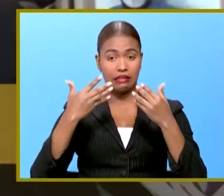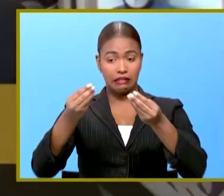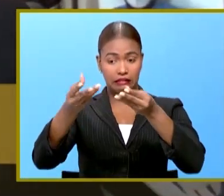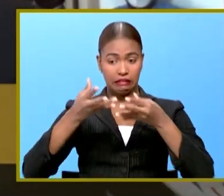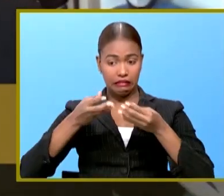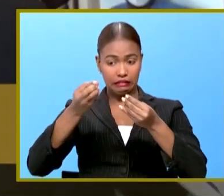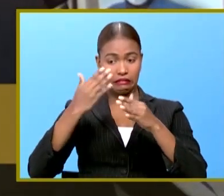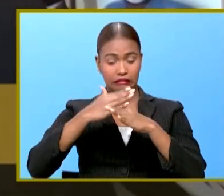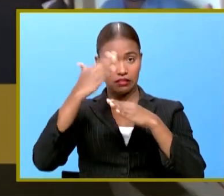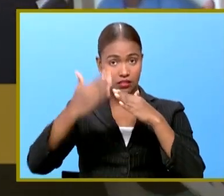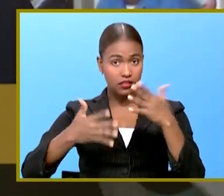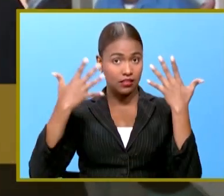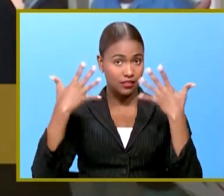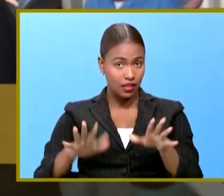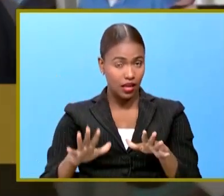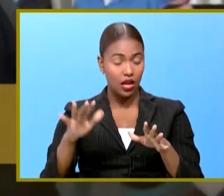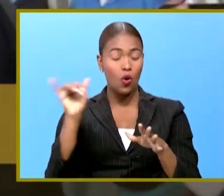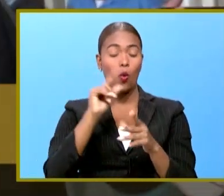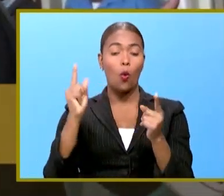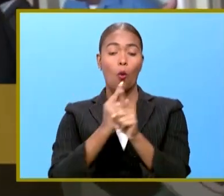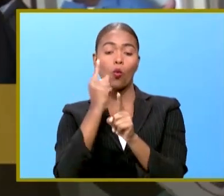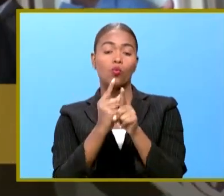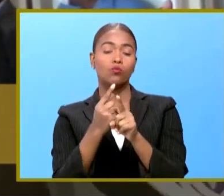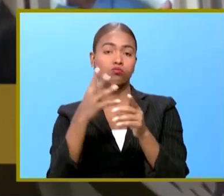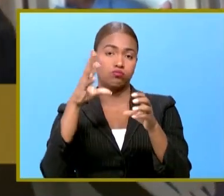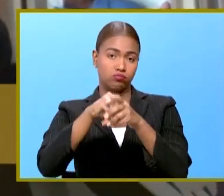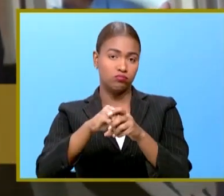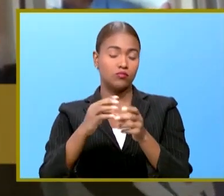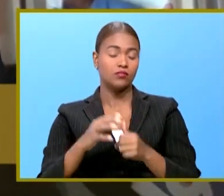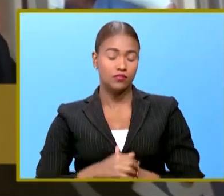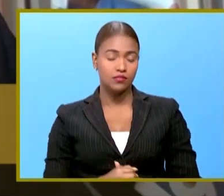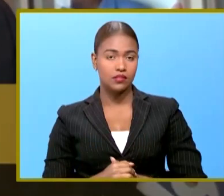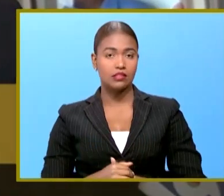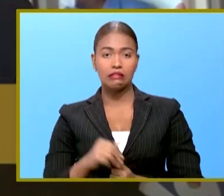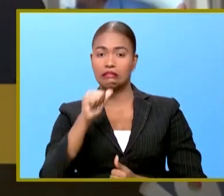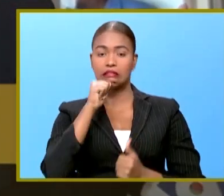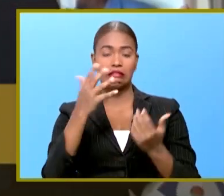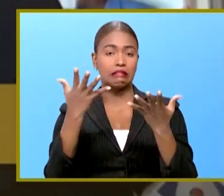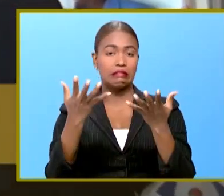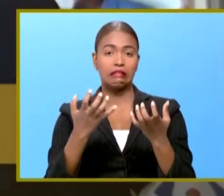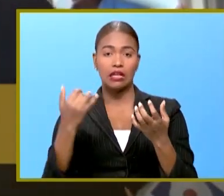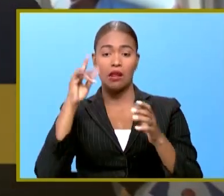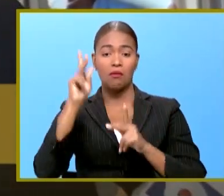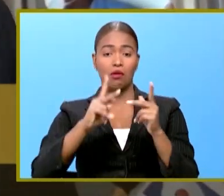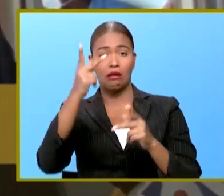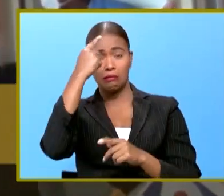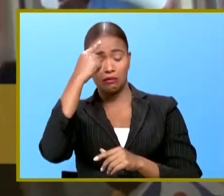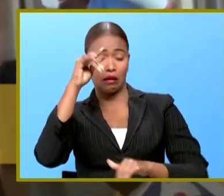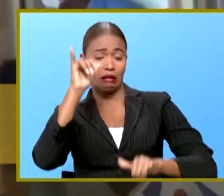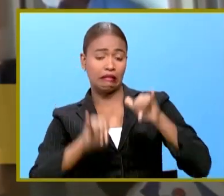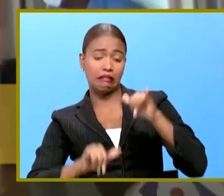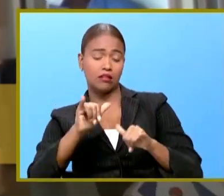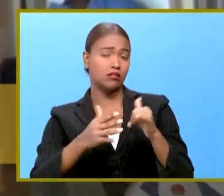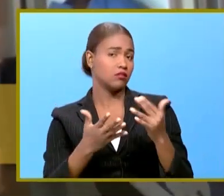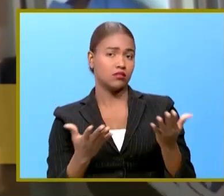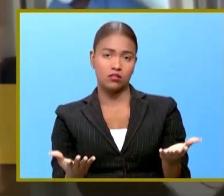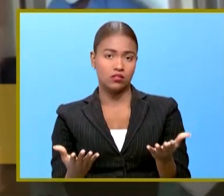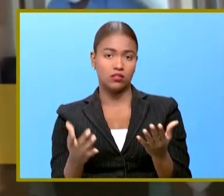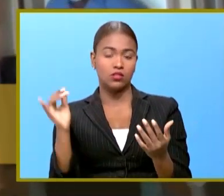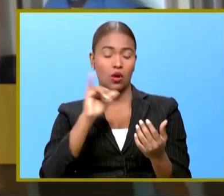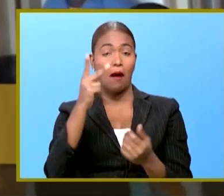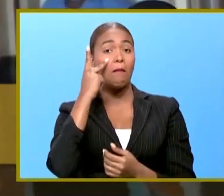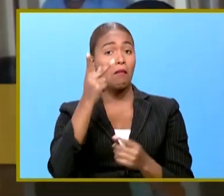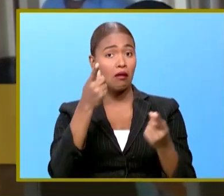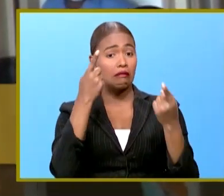la información requerida y debidamente fundamentada no quiero hacer ninguna especulación respecto de eso he visto